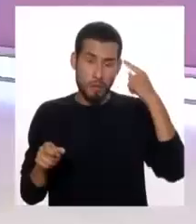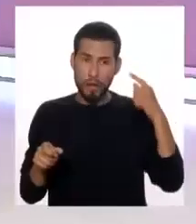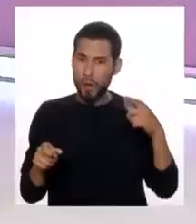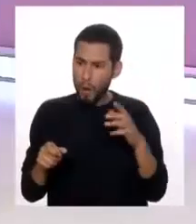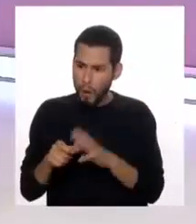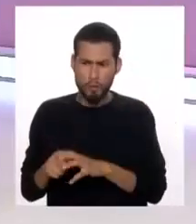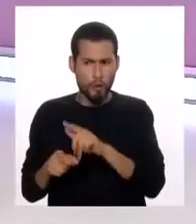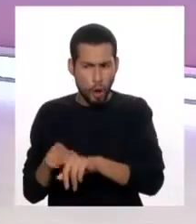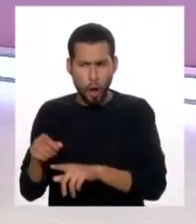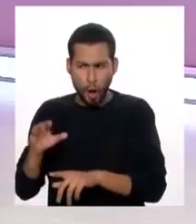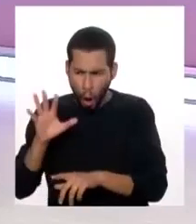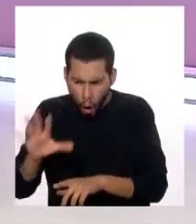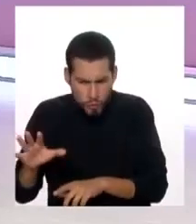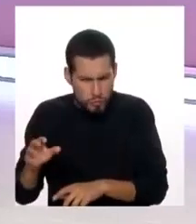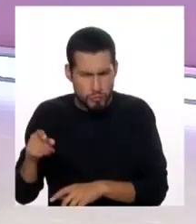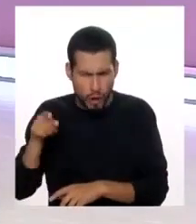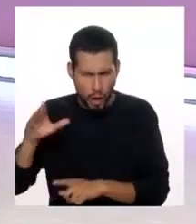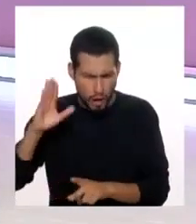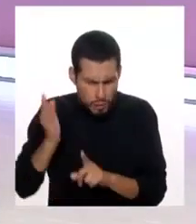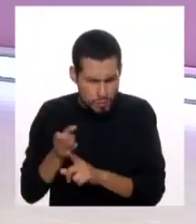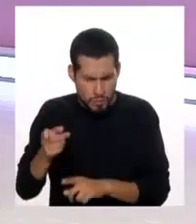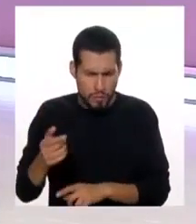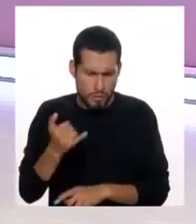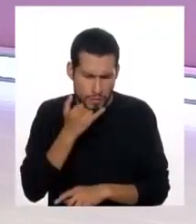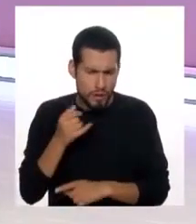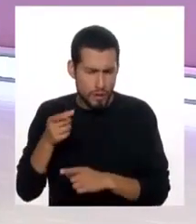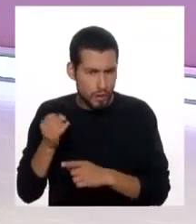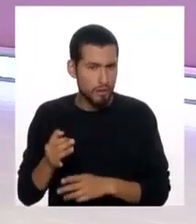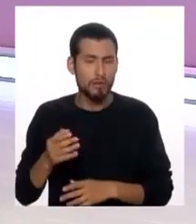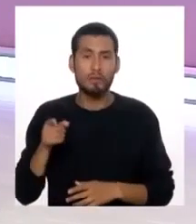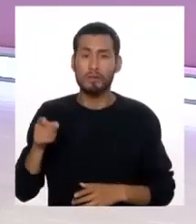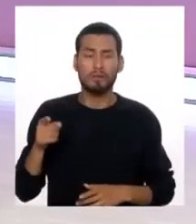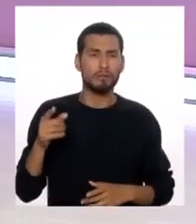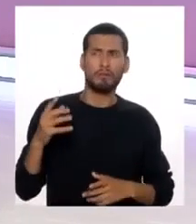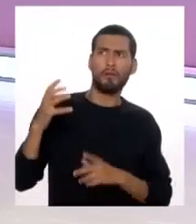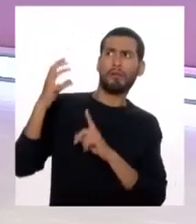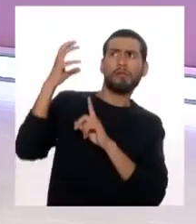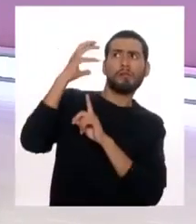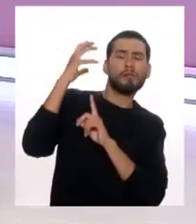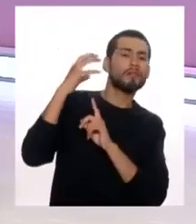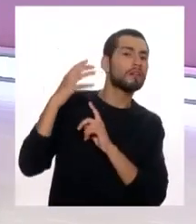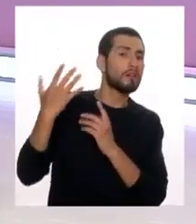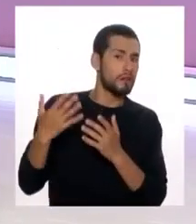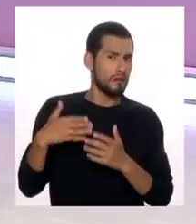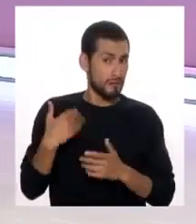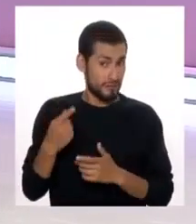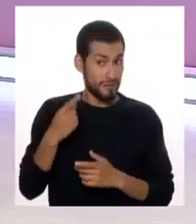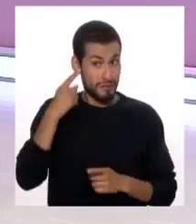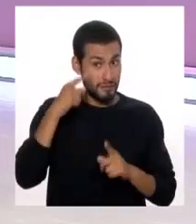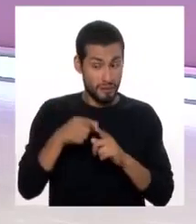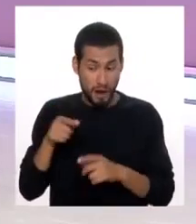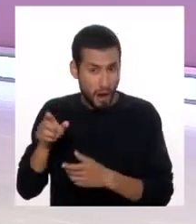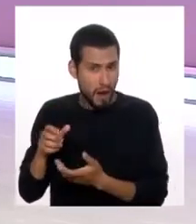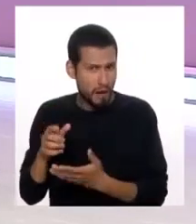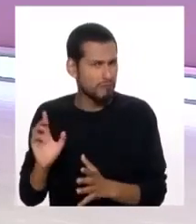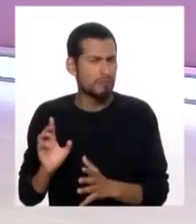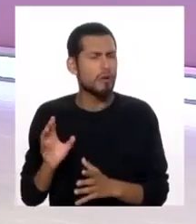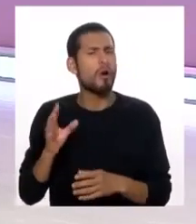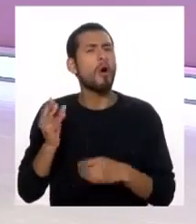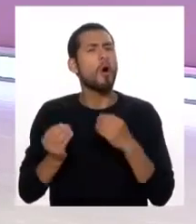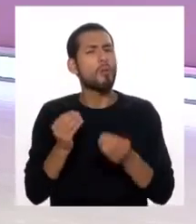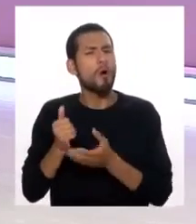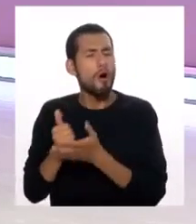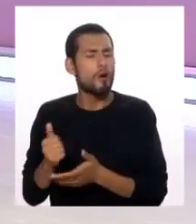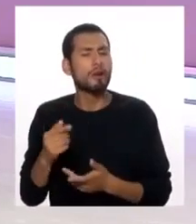decirle no comas, esto es un castigo, y probablemente esa conducta punitiva no sea la mejor herramienta para llegar a ellos. ¿Qué hacer? ¿A dónde